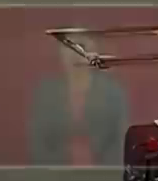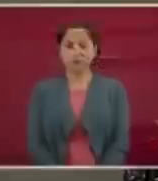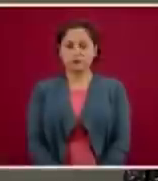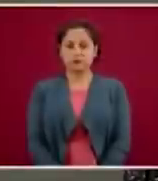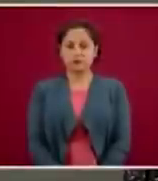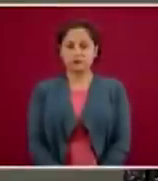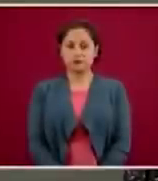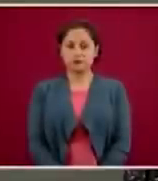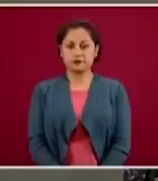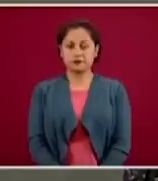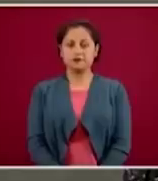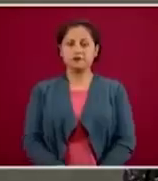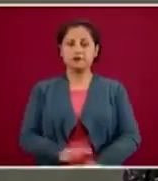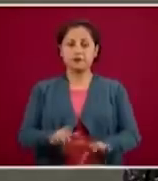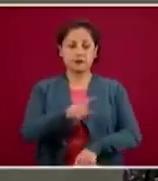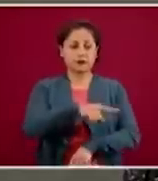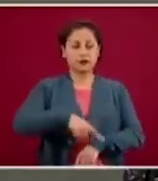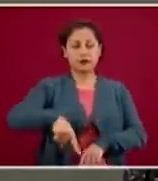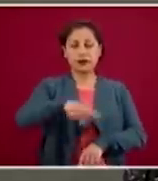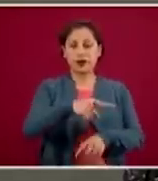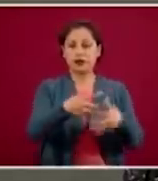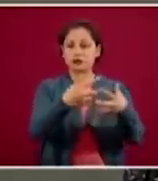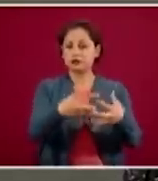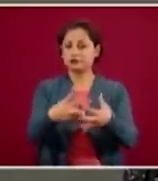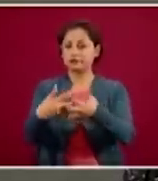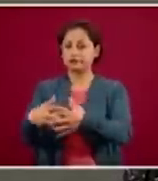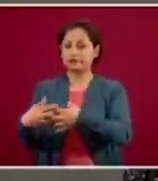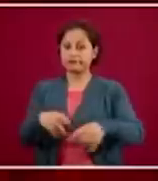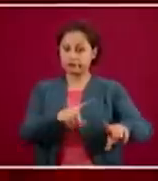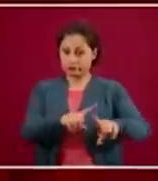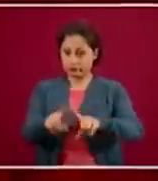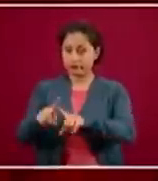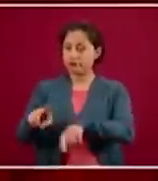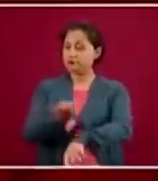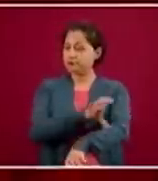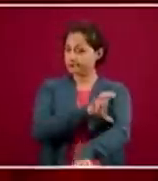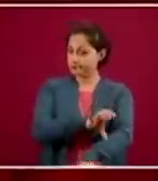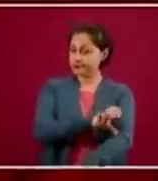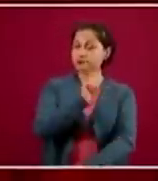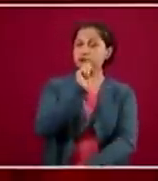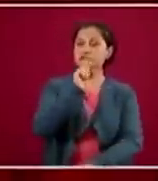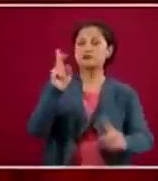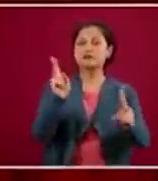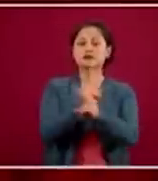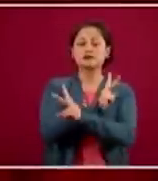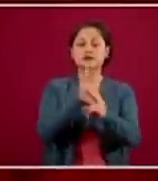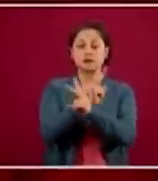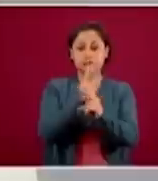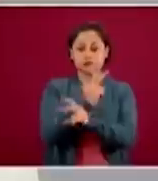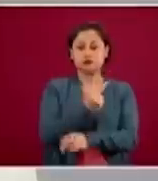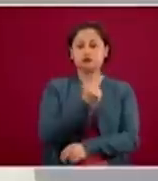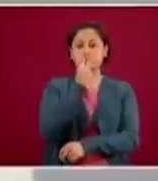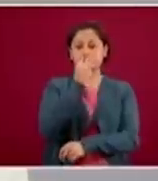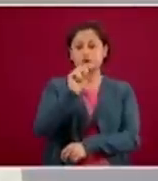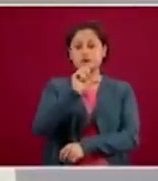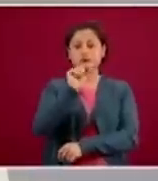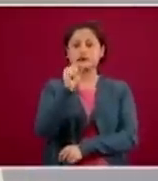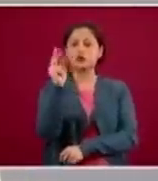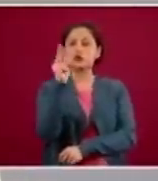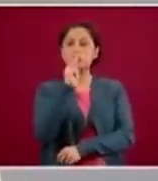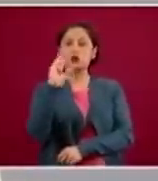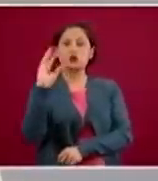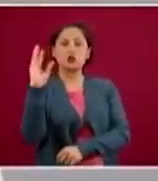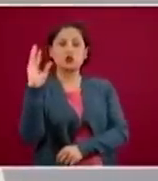necesitan muchos equipos eléctricos, el propio ventilador, el monitor, las bombas de perfusión de